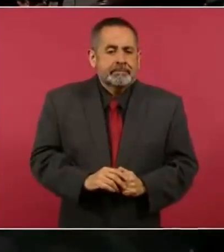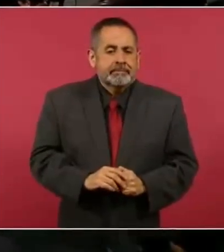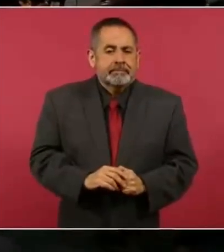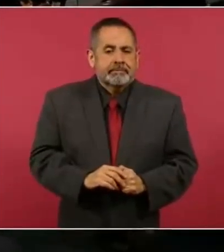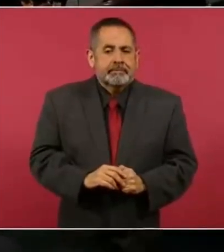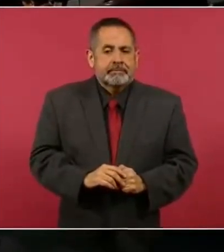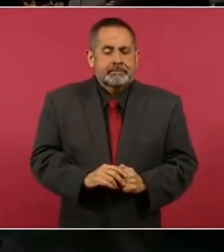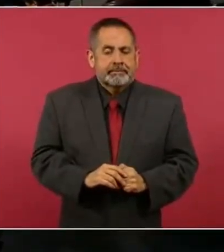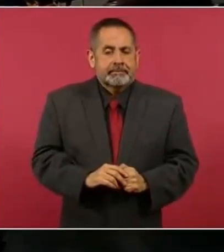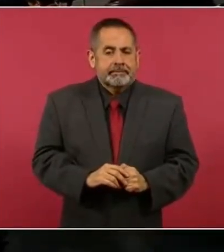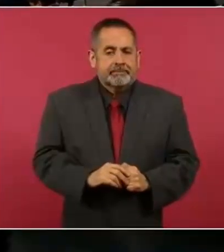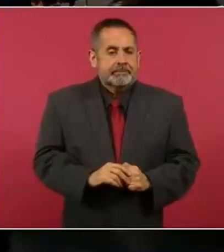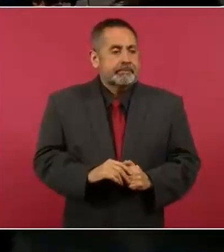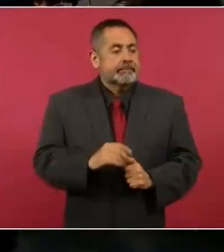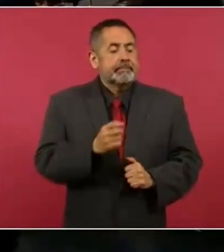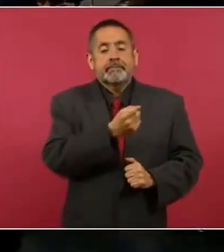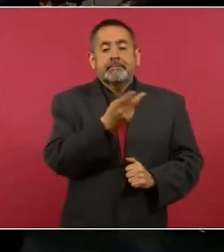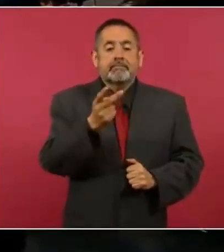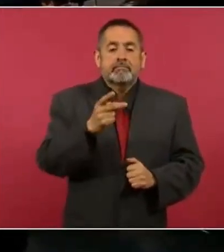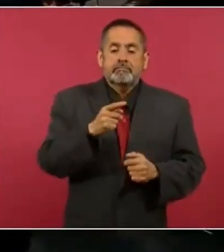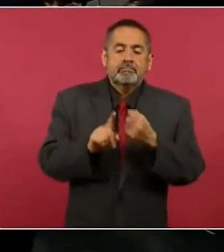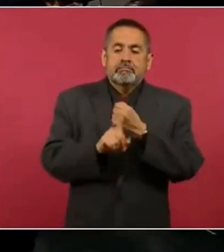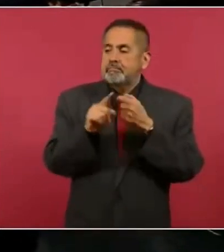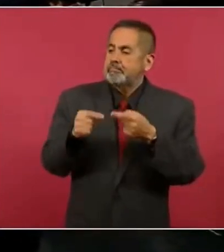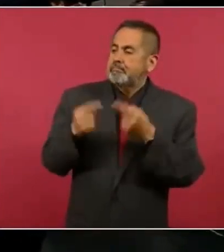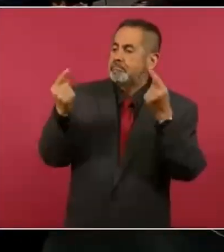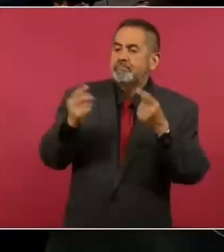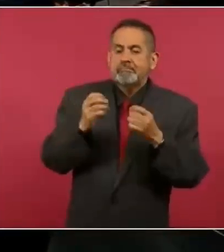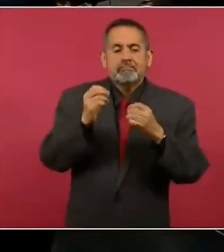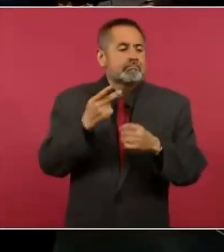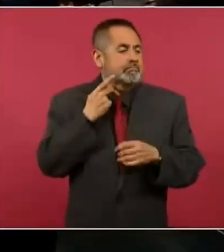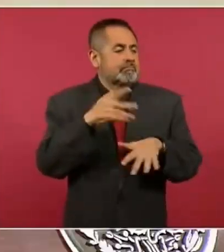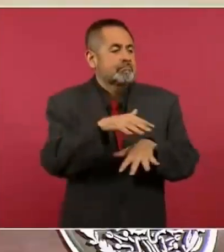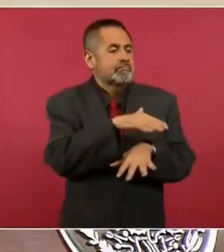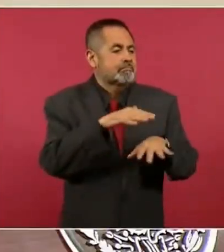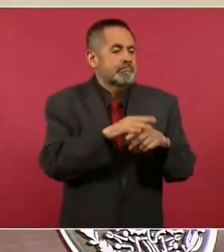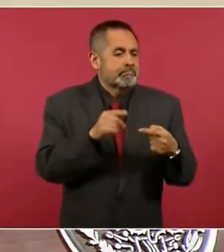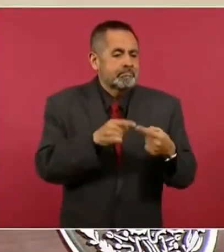o problemas con nosotros o politiquería.